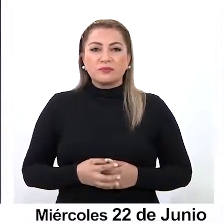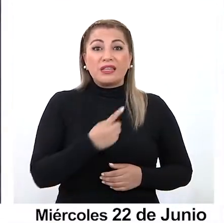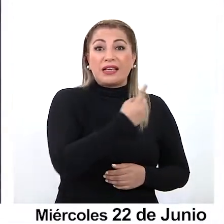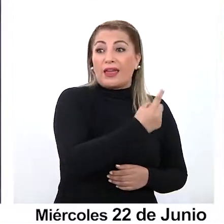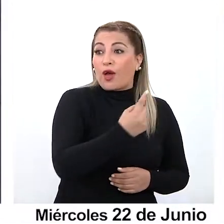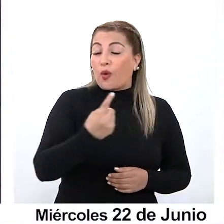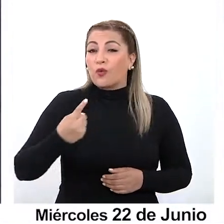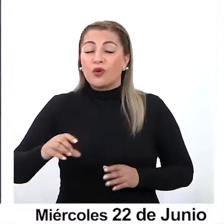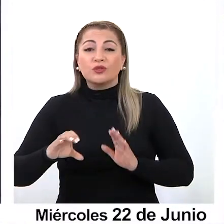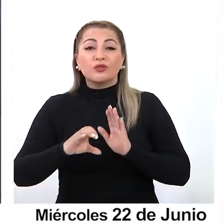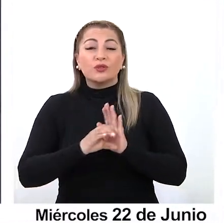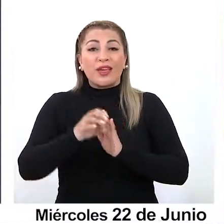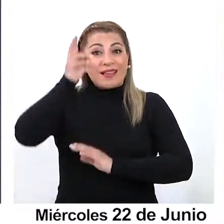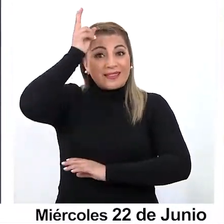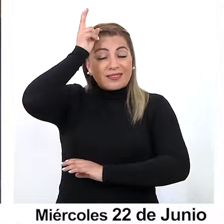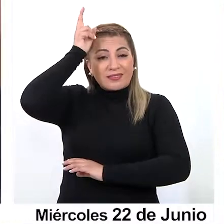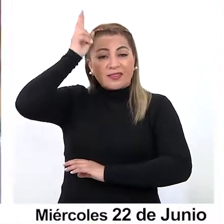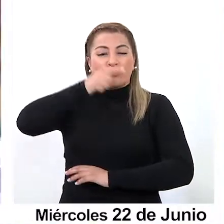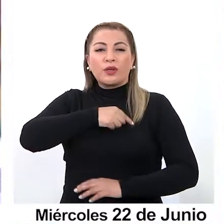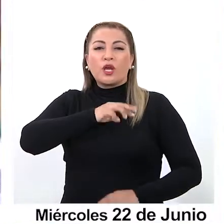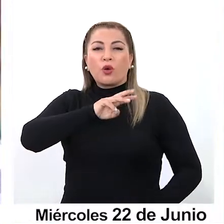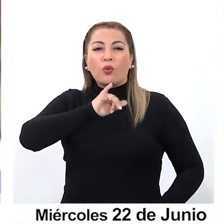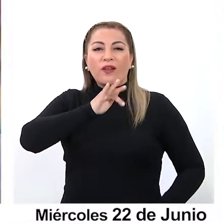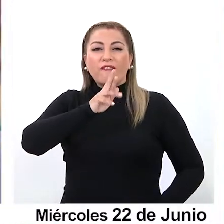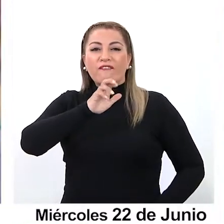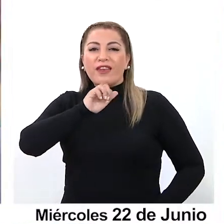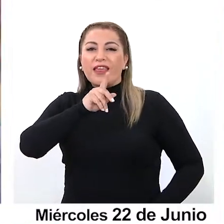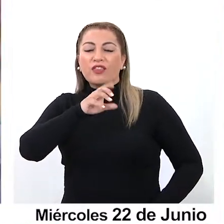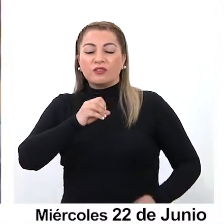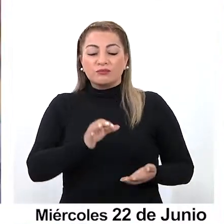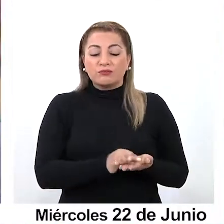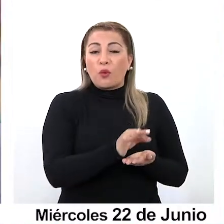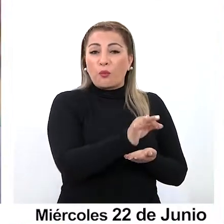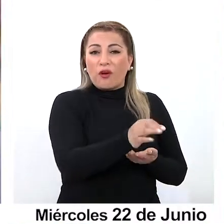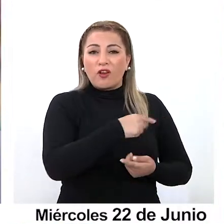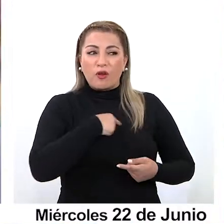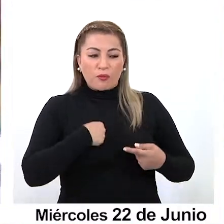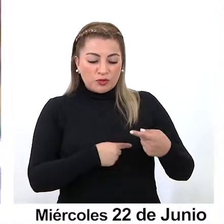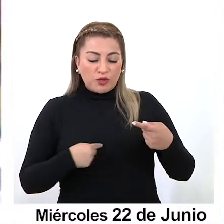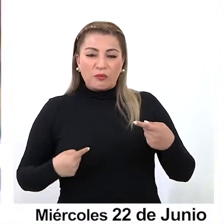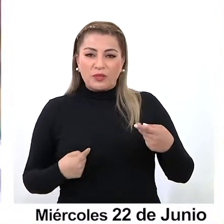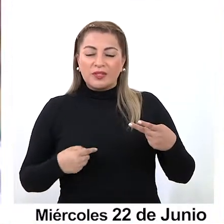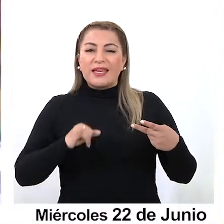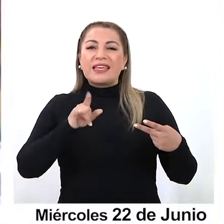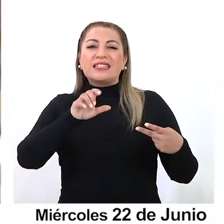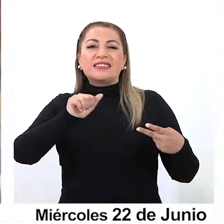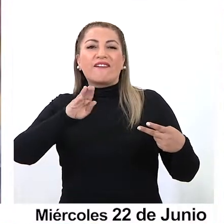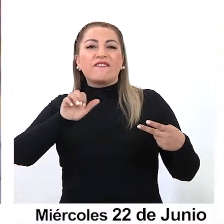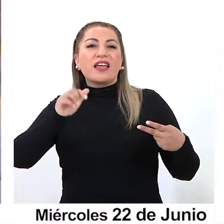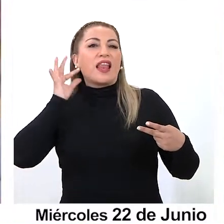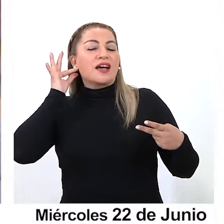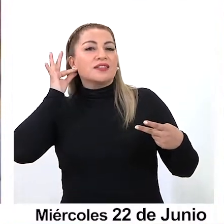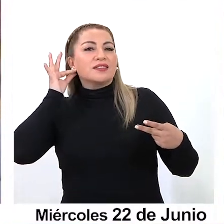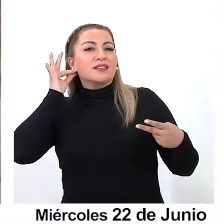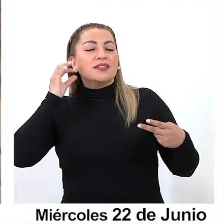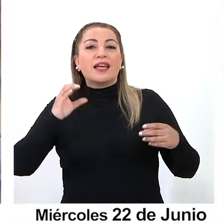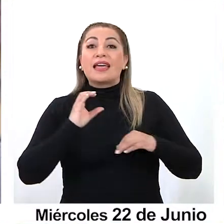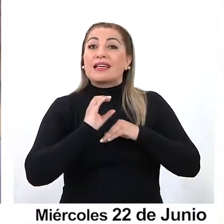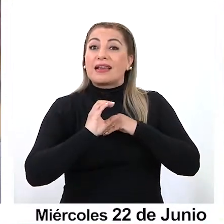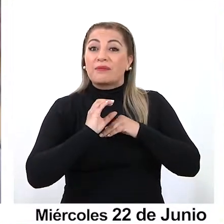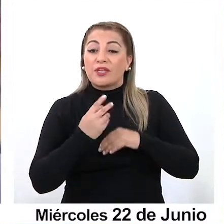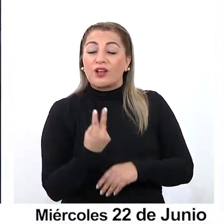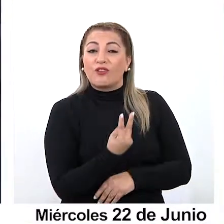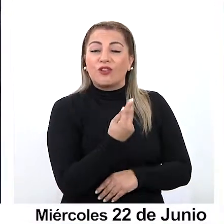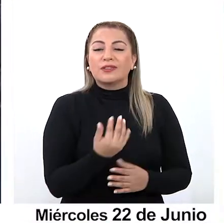constituyentes de pueblos indígenas, Wilfredo Bacian, de la localidad de Quipizca, en Pozo Almonte, e Isabela Mamani, oriunda de